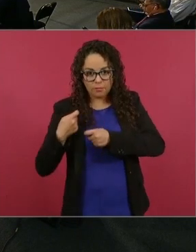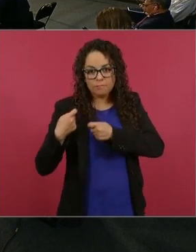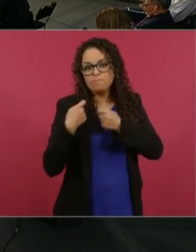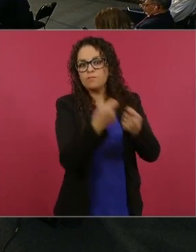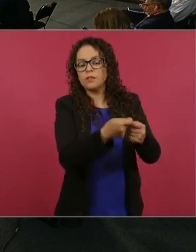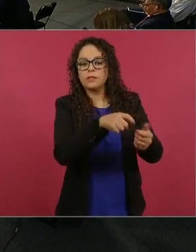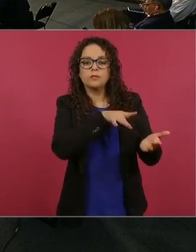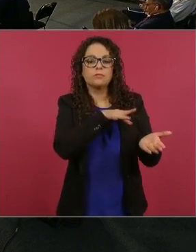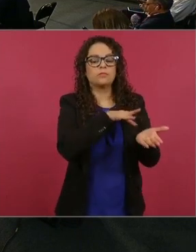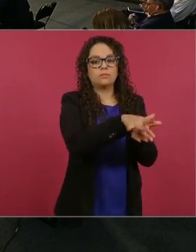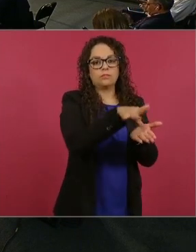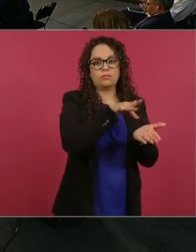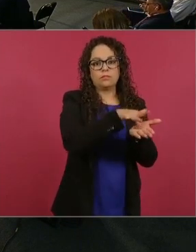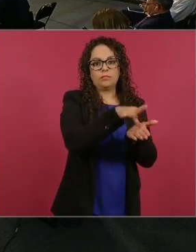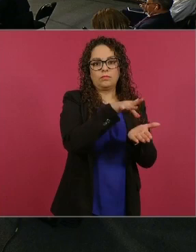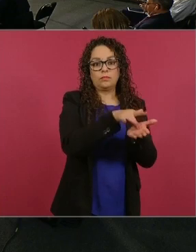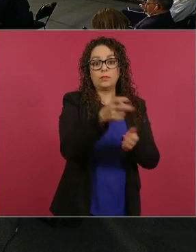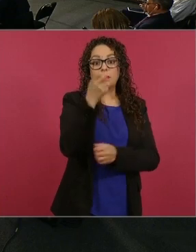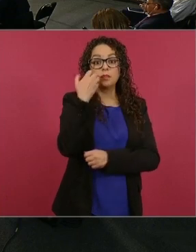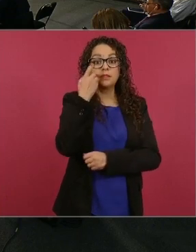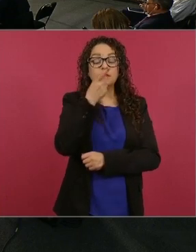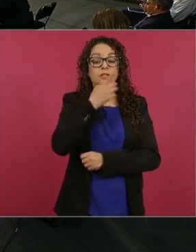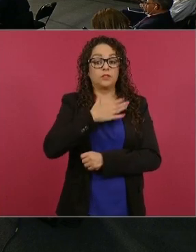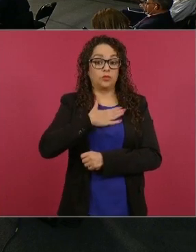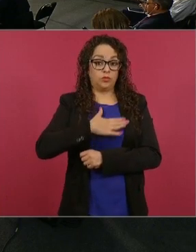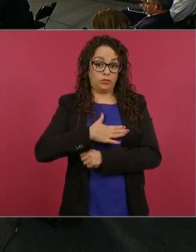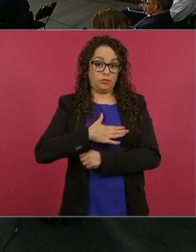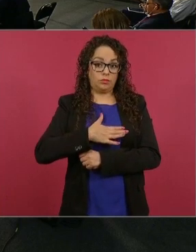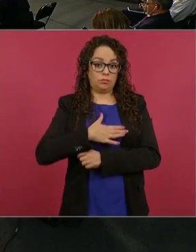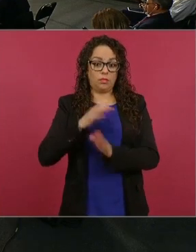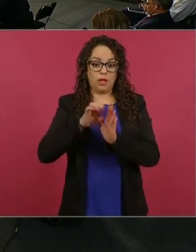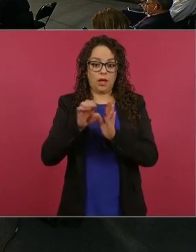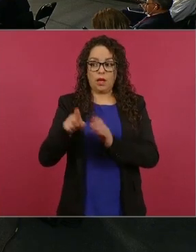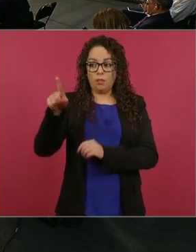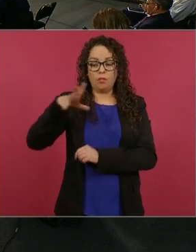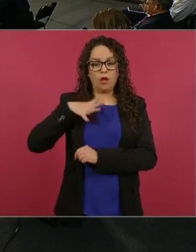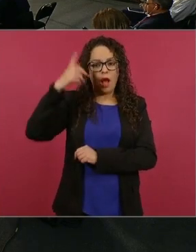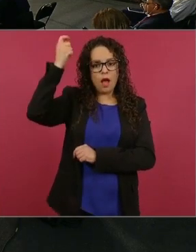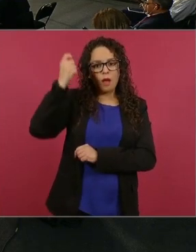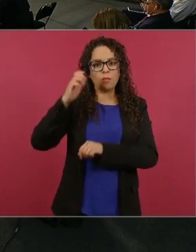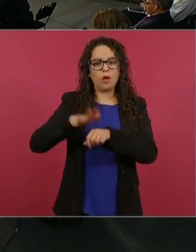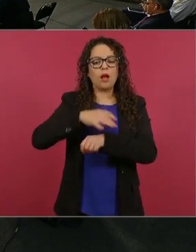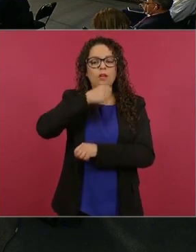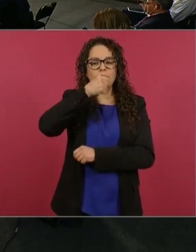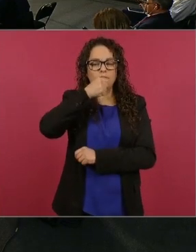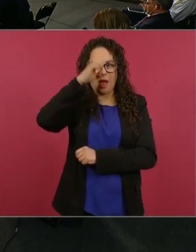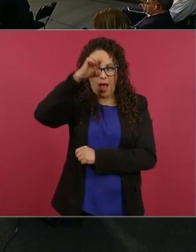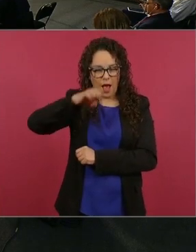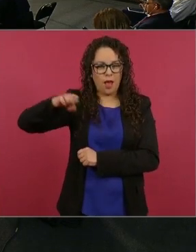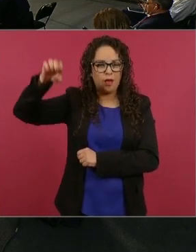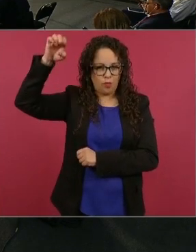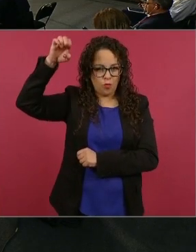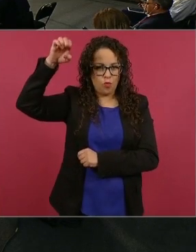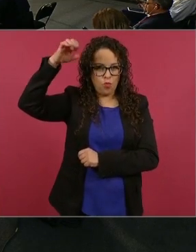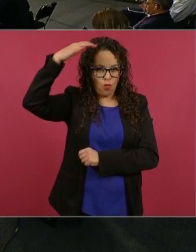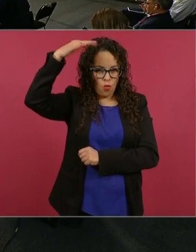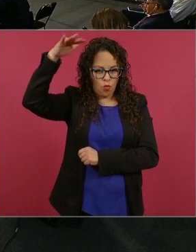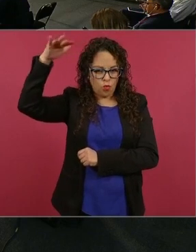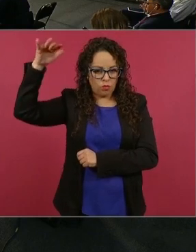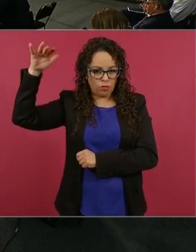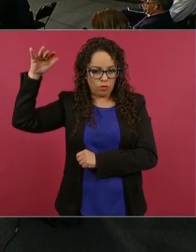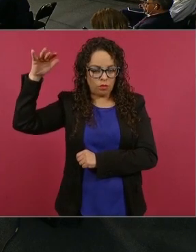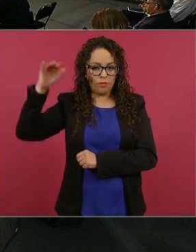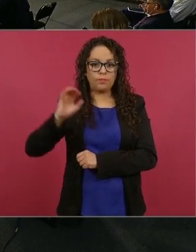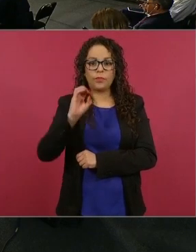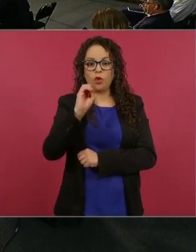porque tiene el derecho a una pensión de adulto mayor recibe una pensión por discapacidad